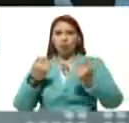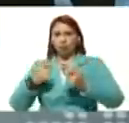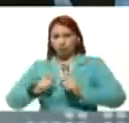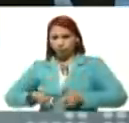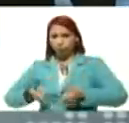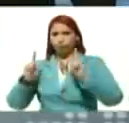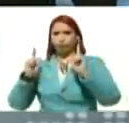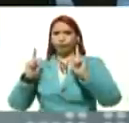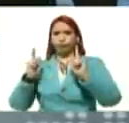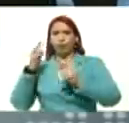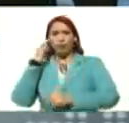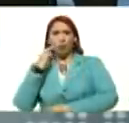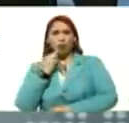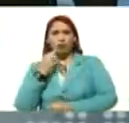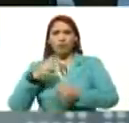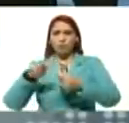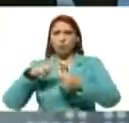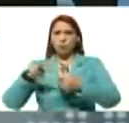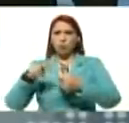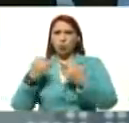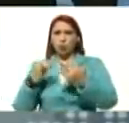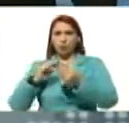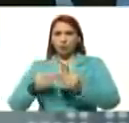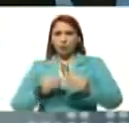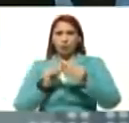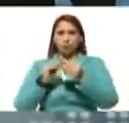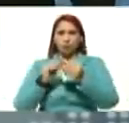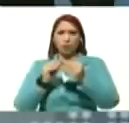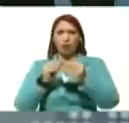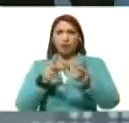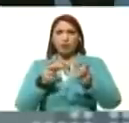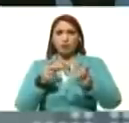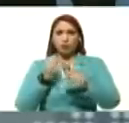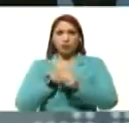pleno, funcionar, y a recuperar los ingresos, de los trabajadores,